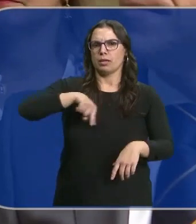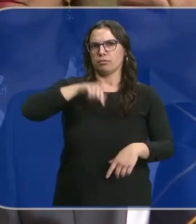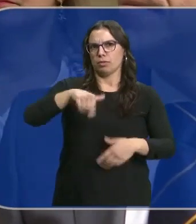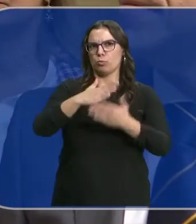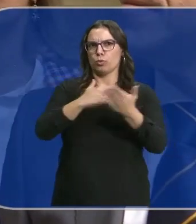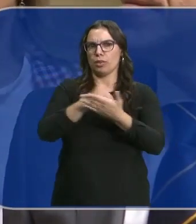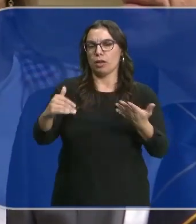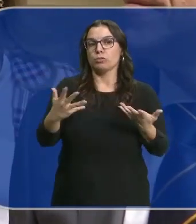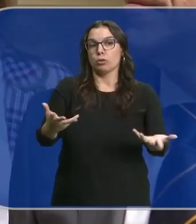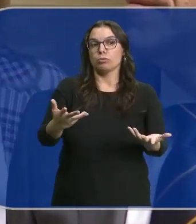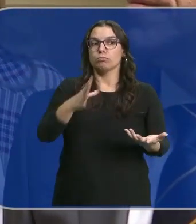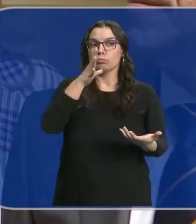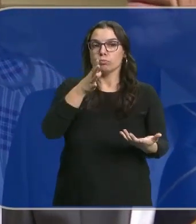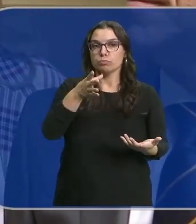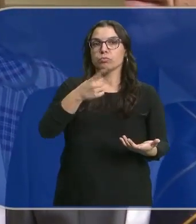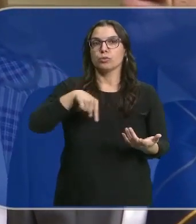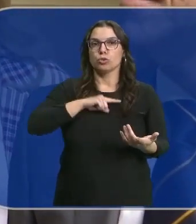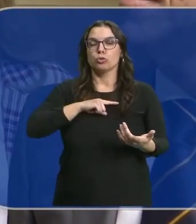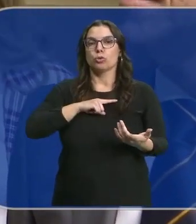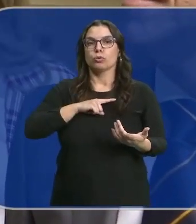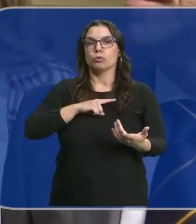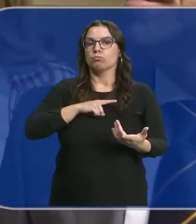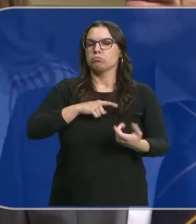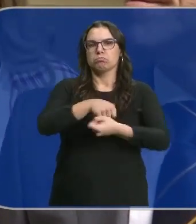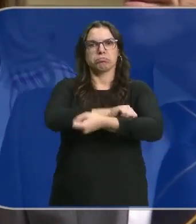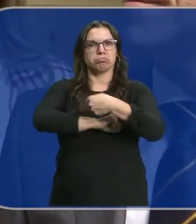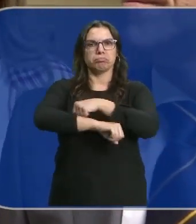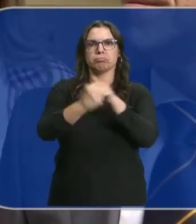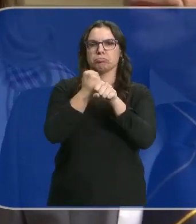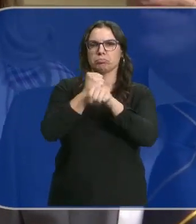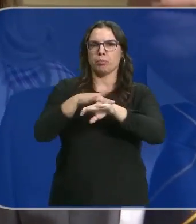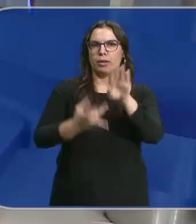región y consecuentemente nos hemos puesto manos a la obra.